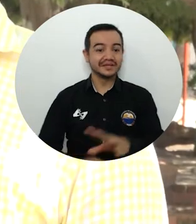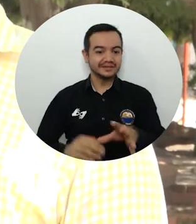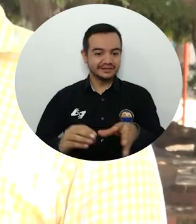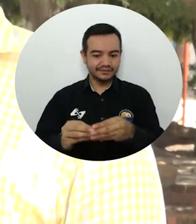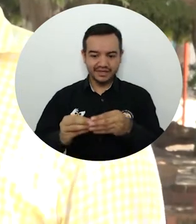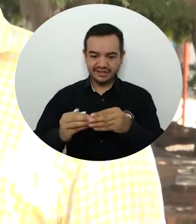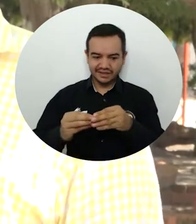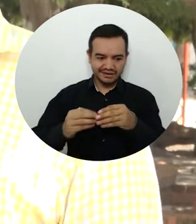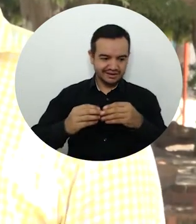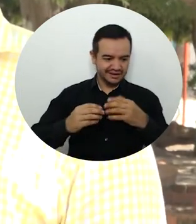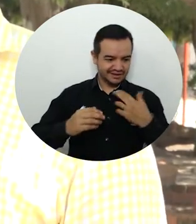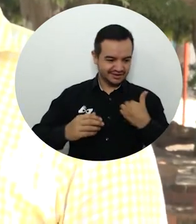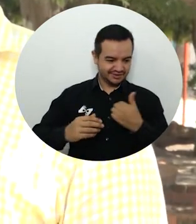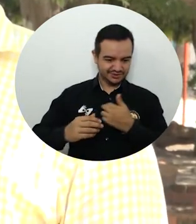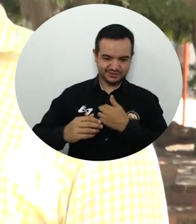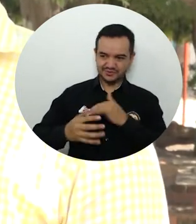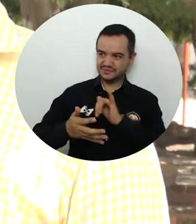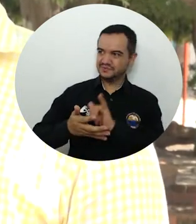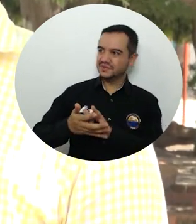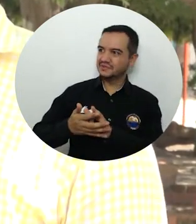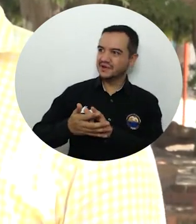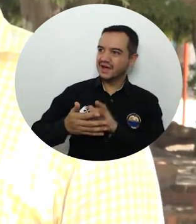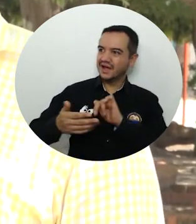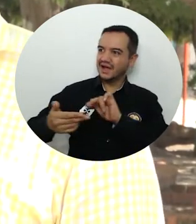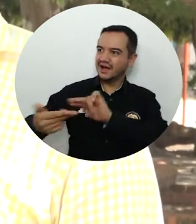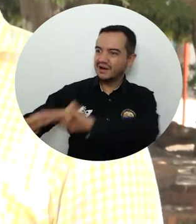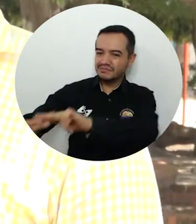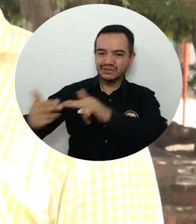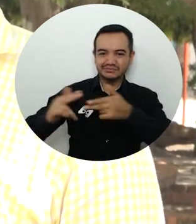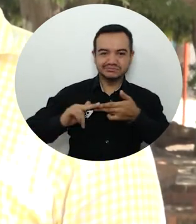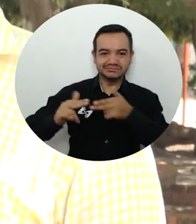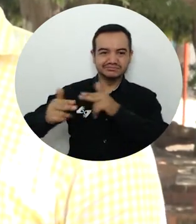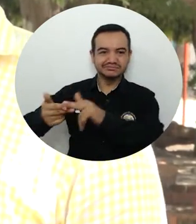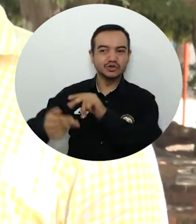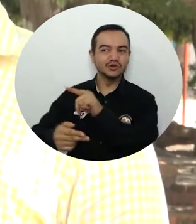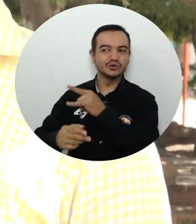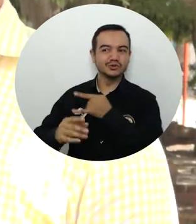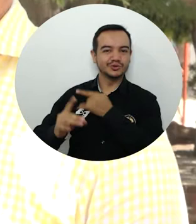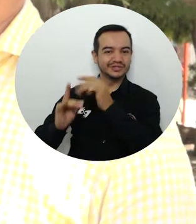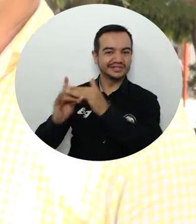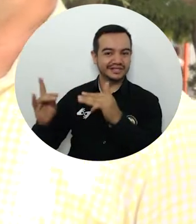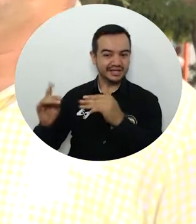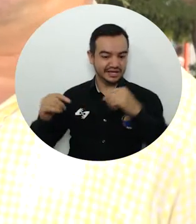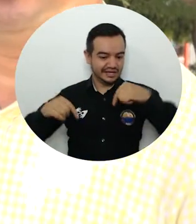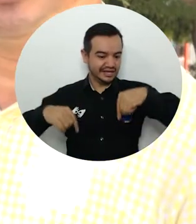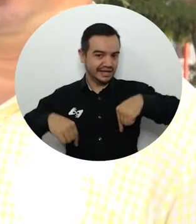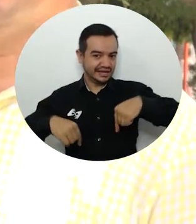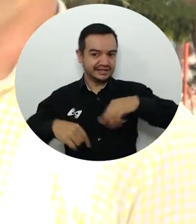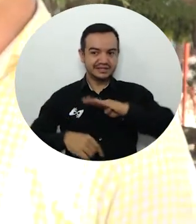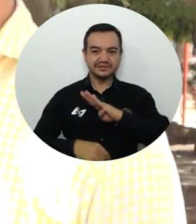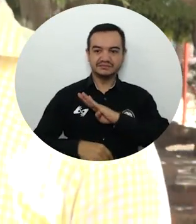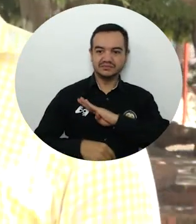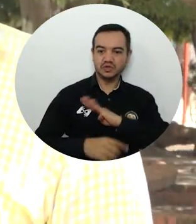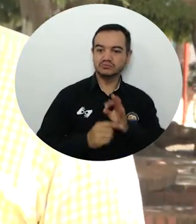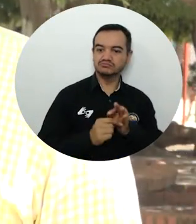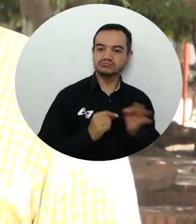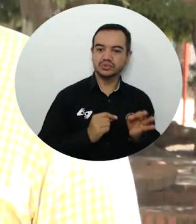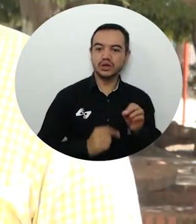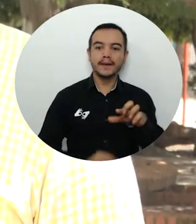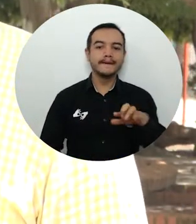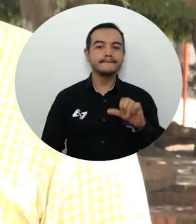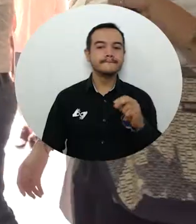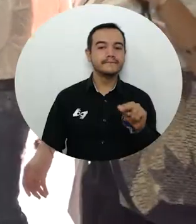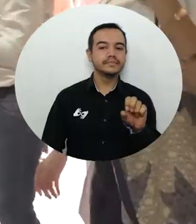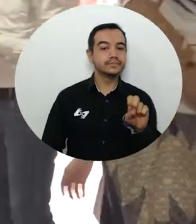genera un vínculo, un vínculo fuerte de relación entre la Universidad de Magdalena, entre el municipio de El Piñón, que